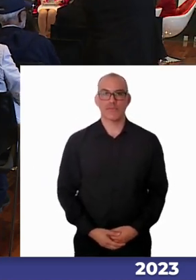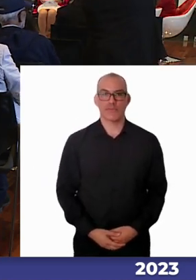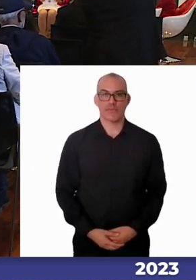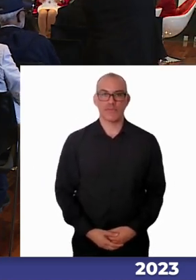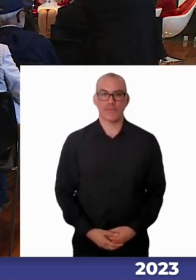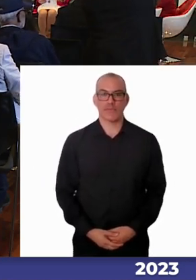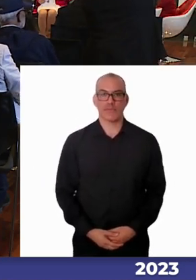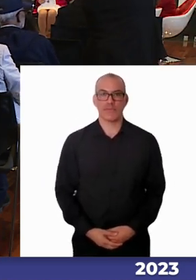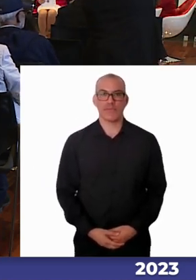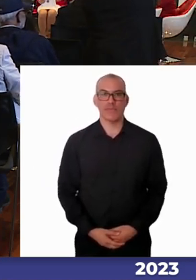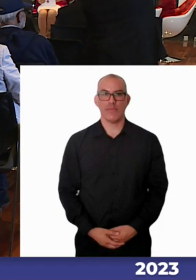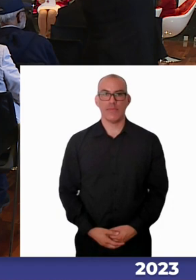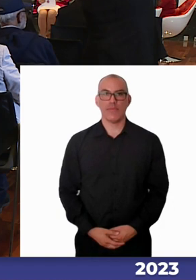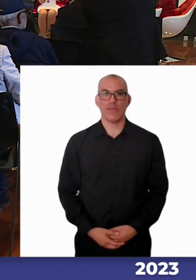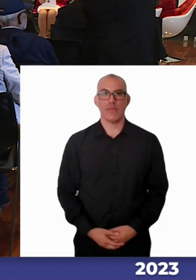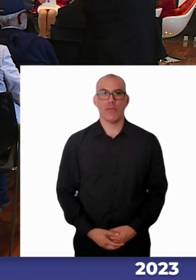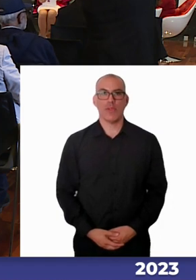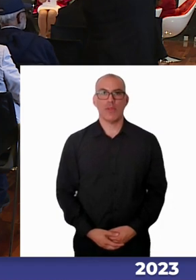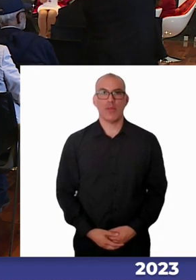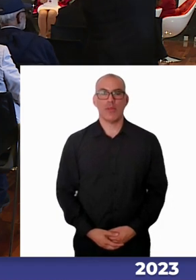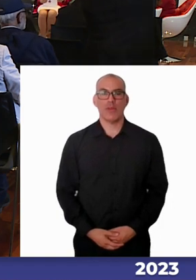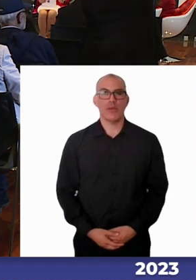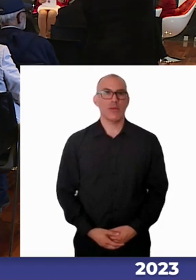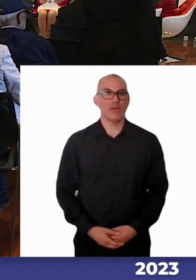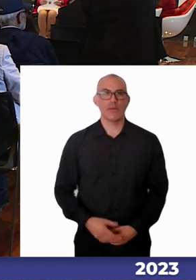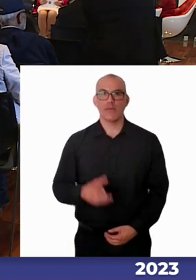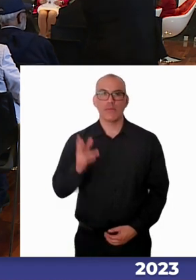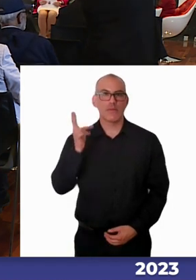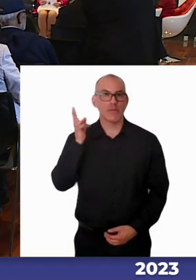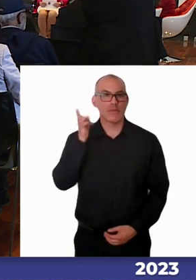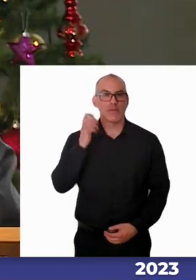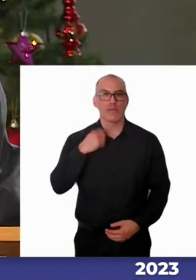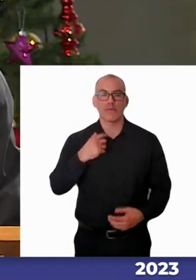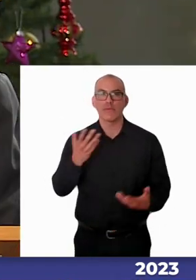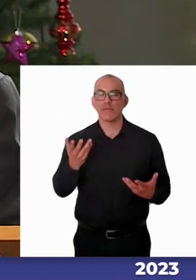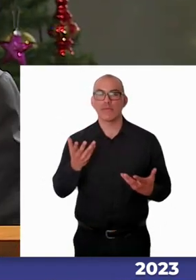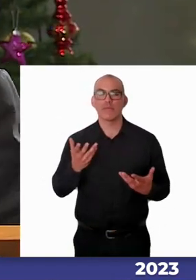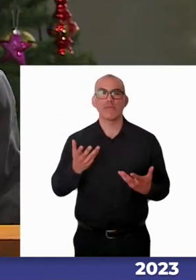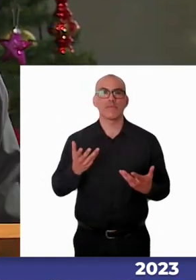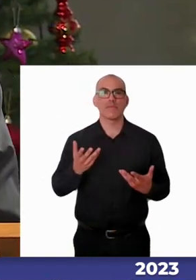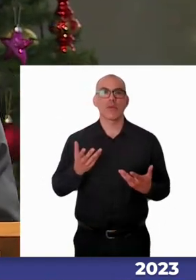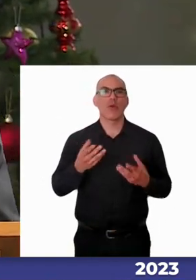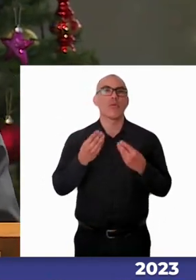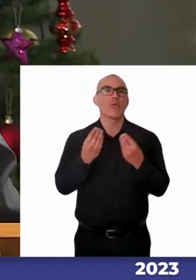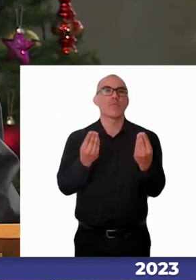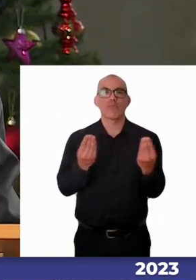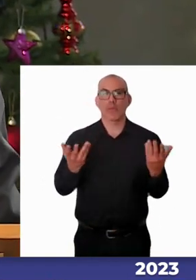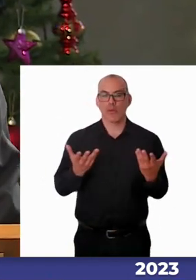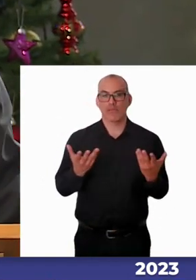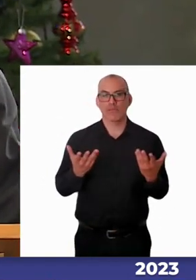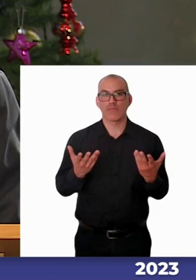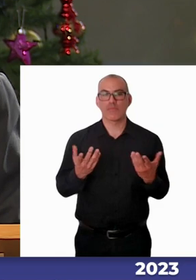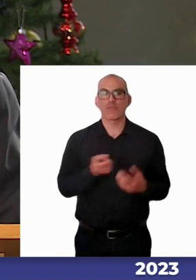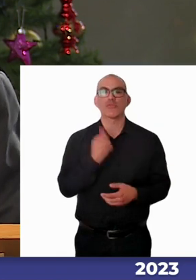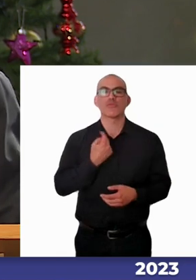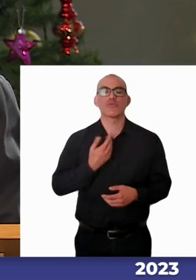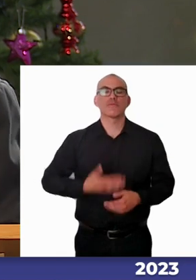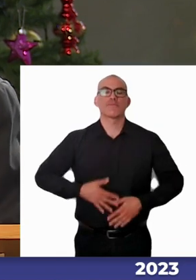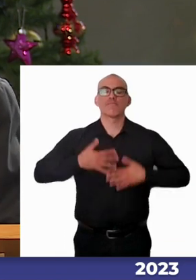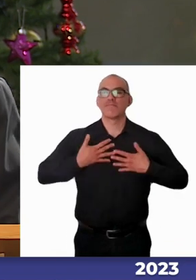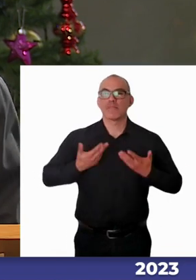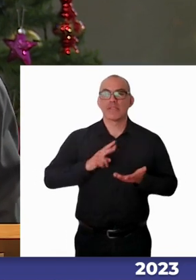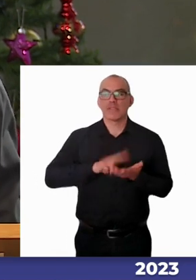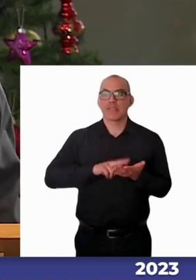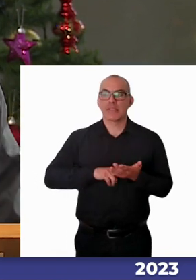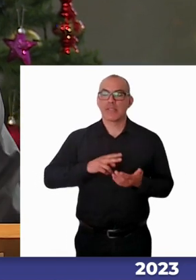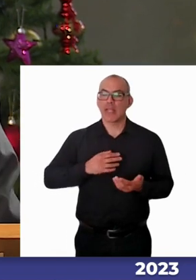Vengo con claques, Muchas gracias. Bueno, es un honor, la verdad, que me hayan invitado